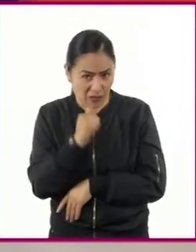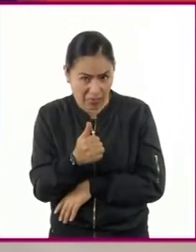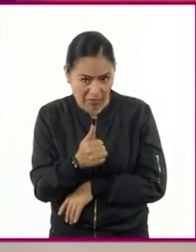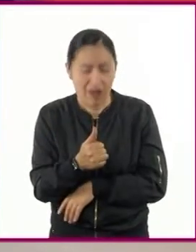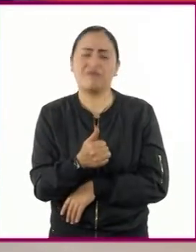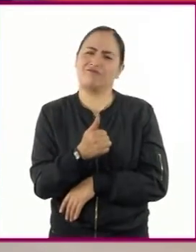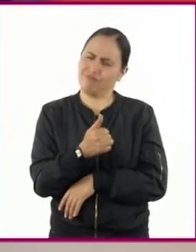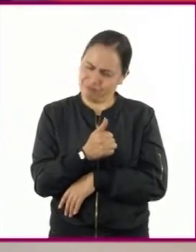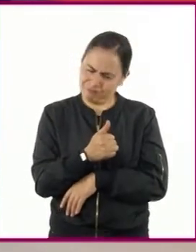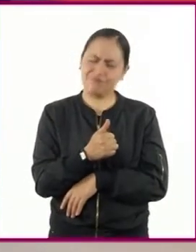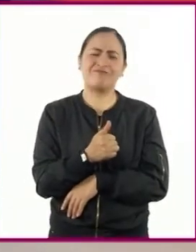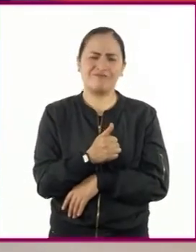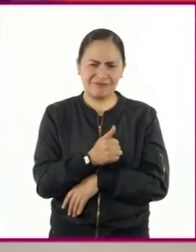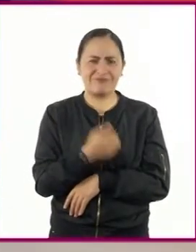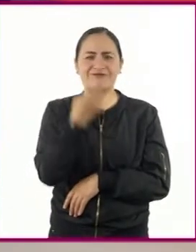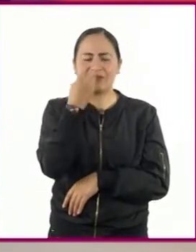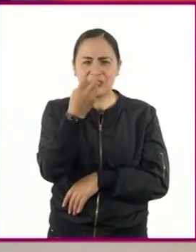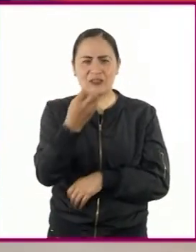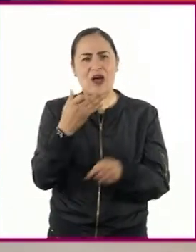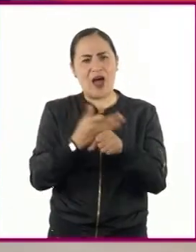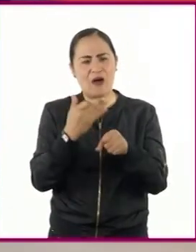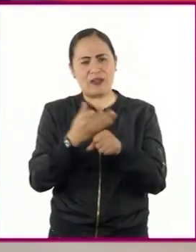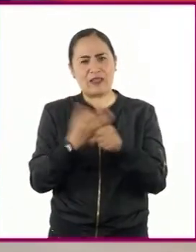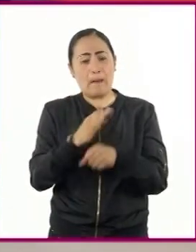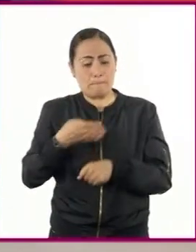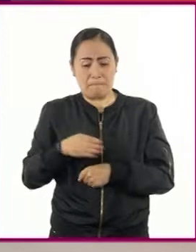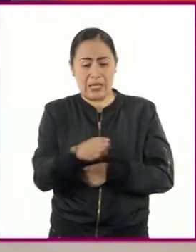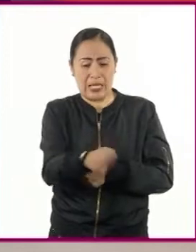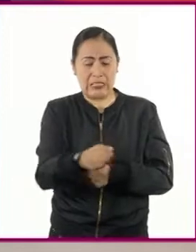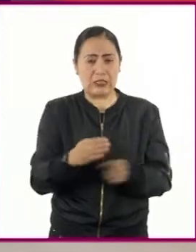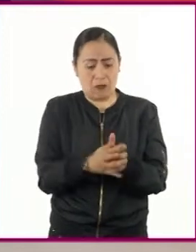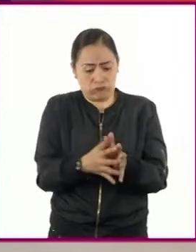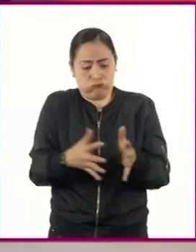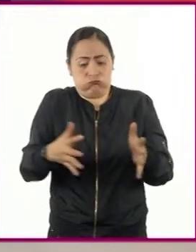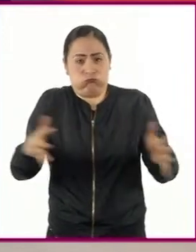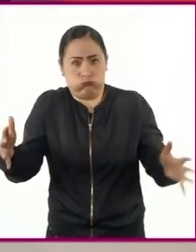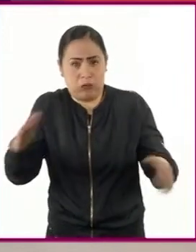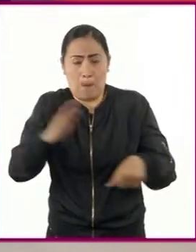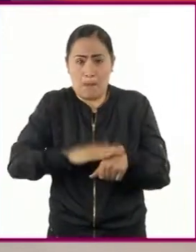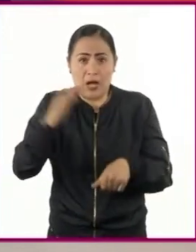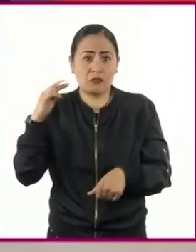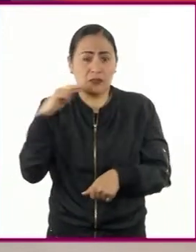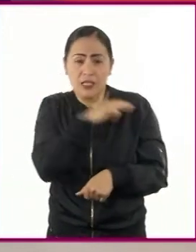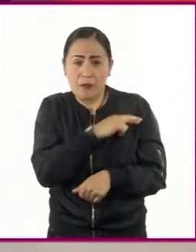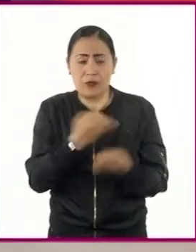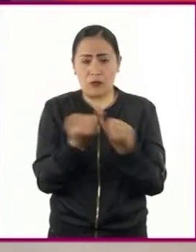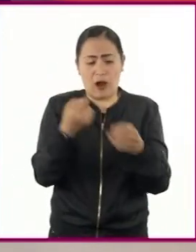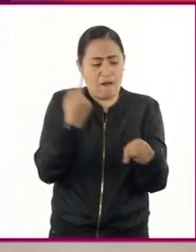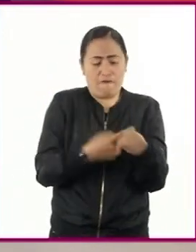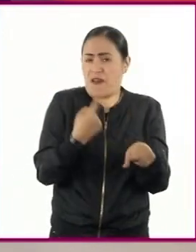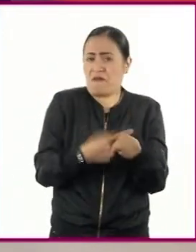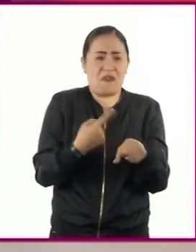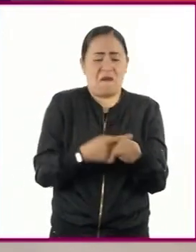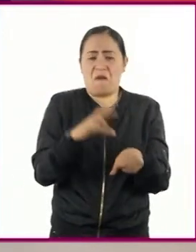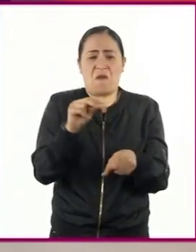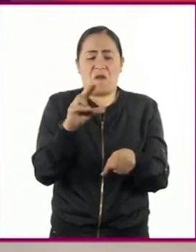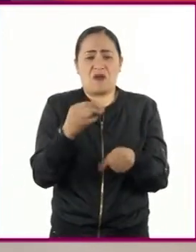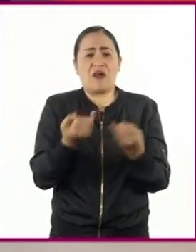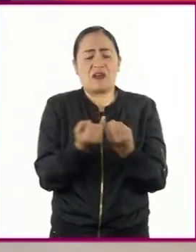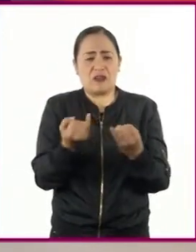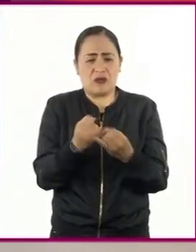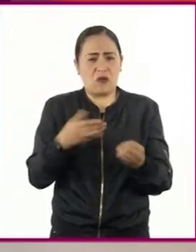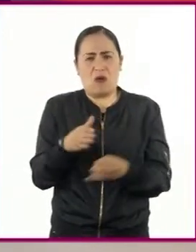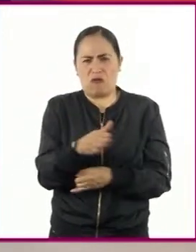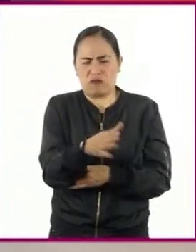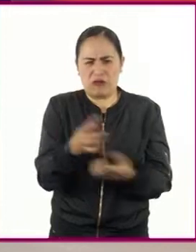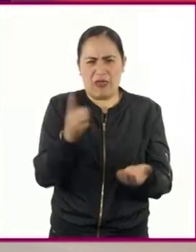Gracias a esto han desarrollado peces con un crecimiento acelerado, resistencia a las enfermedades, mejor eficiencia metabólica y